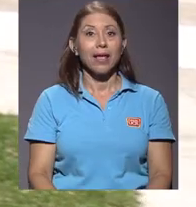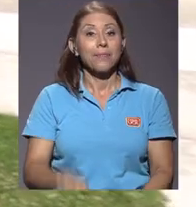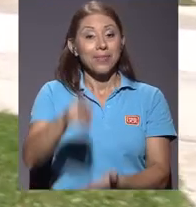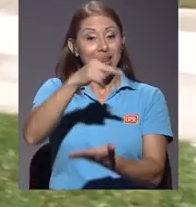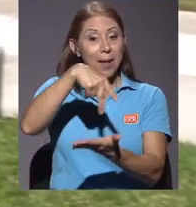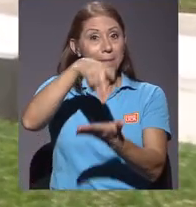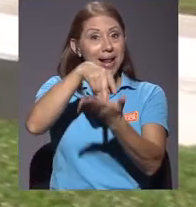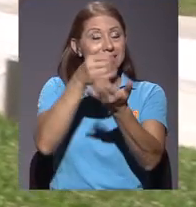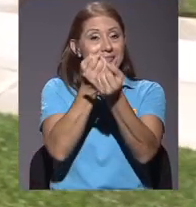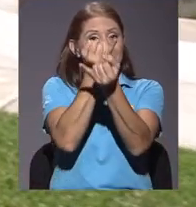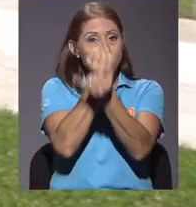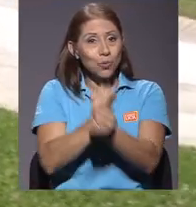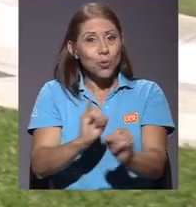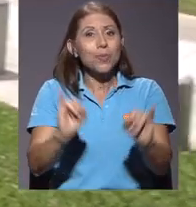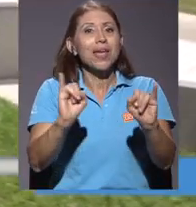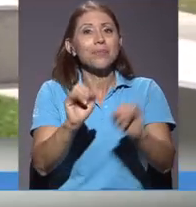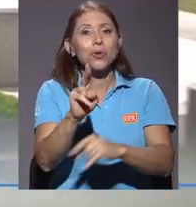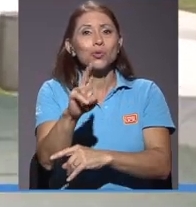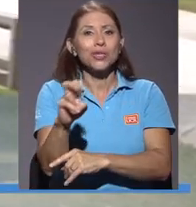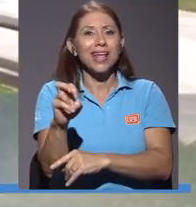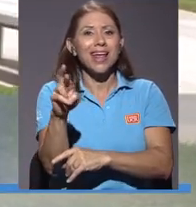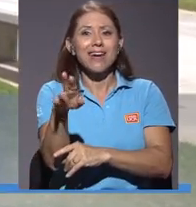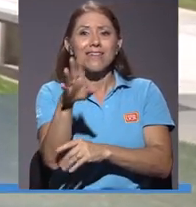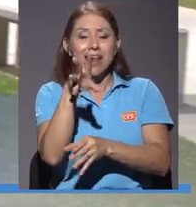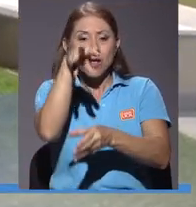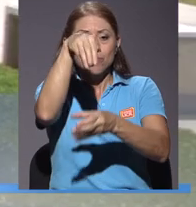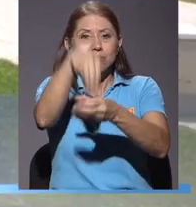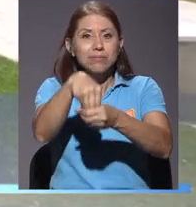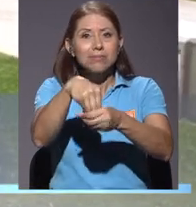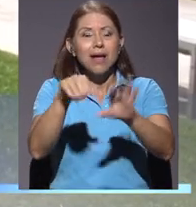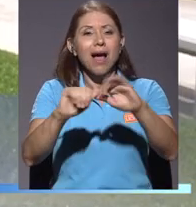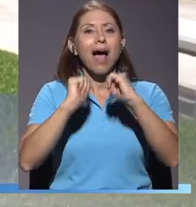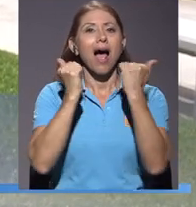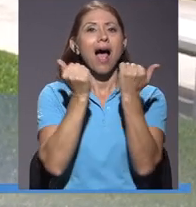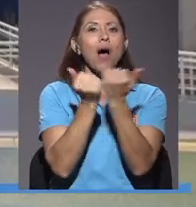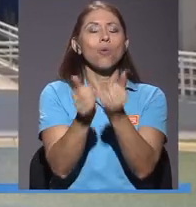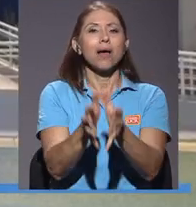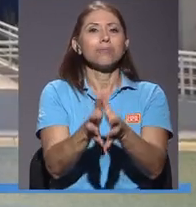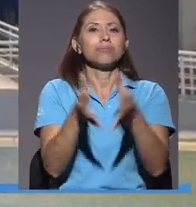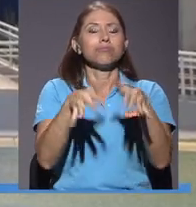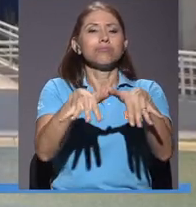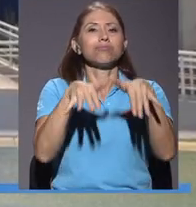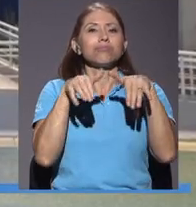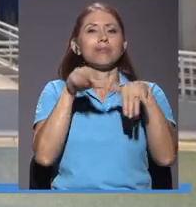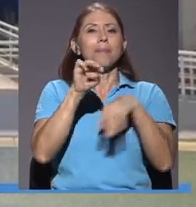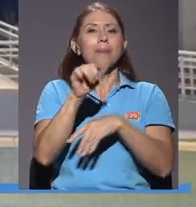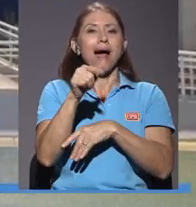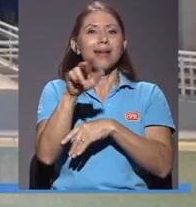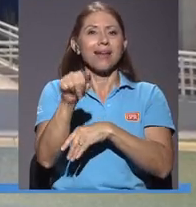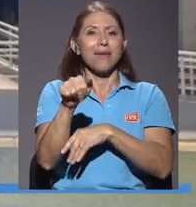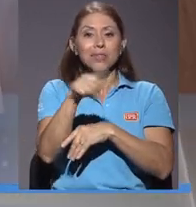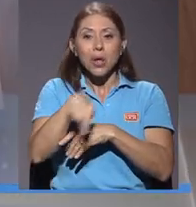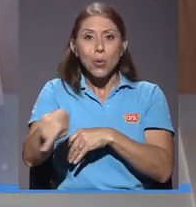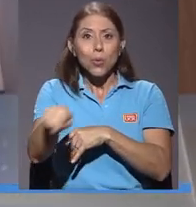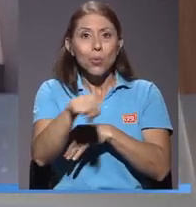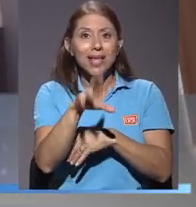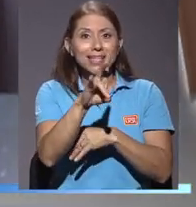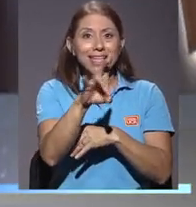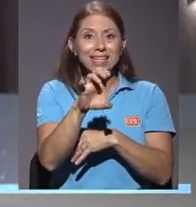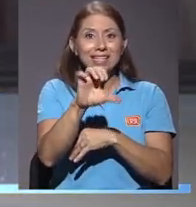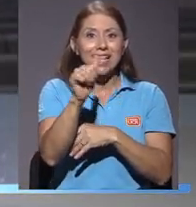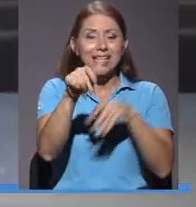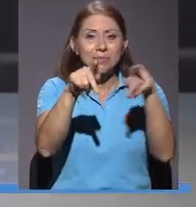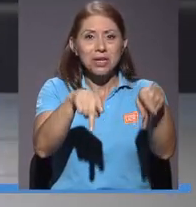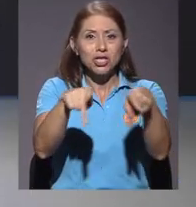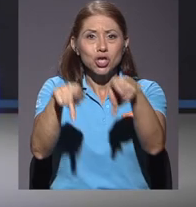Ubicada en la Plaza de la Autonomía de la UCR se encuentra el Aula Magna. Con una capacidad para albergar 710